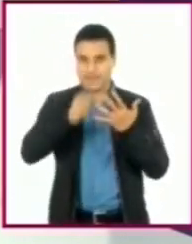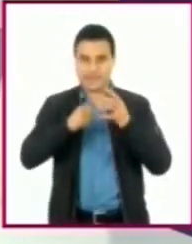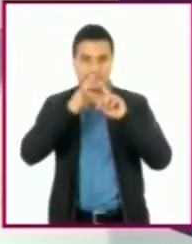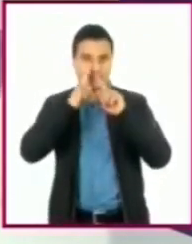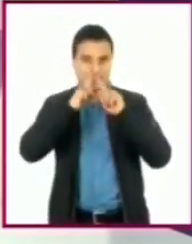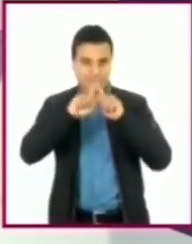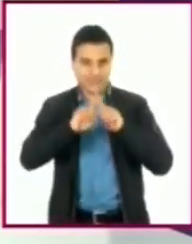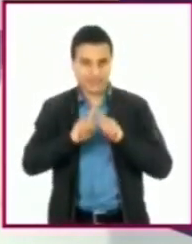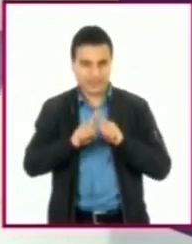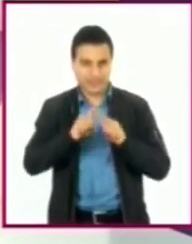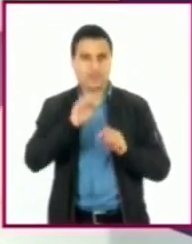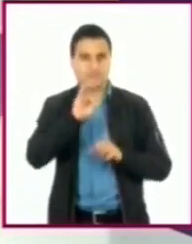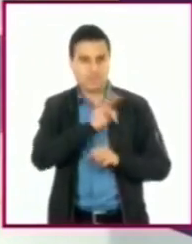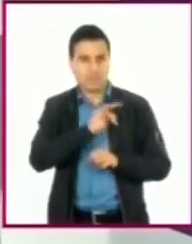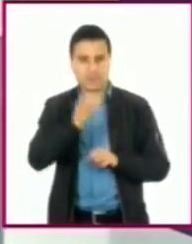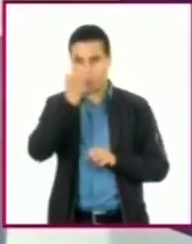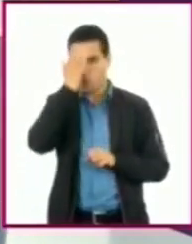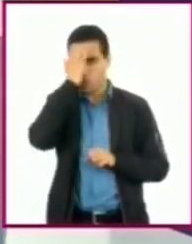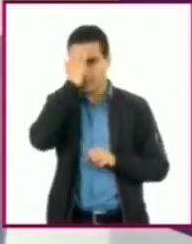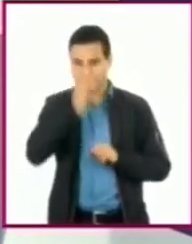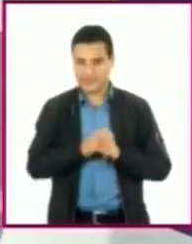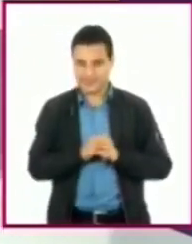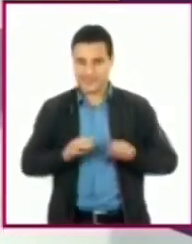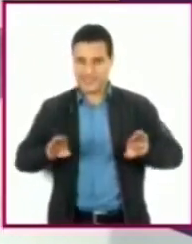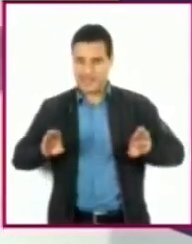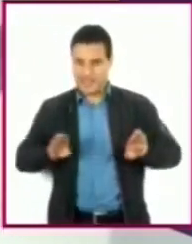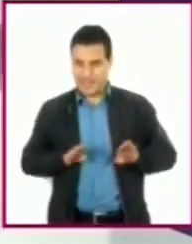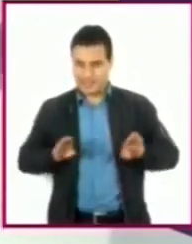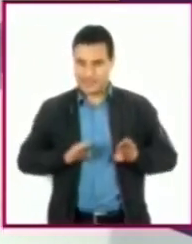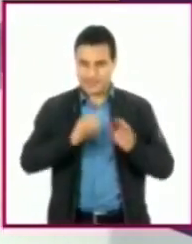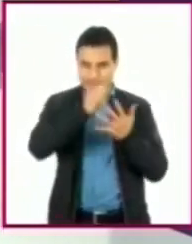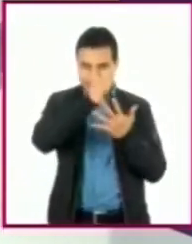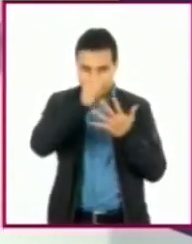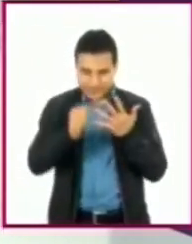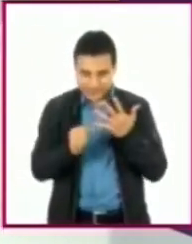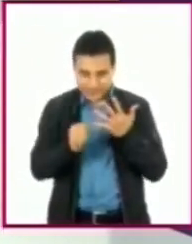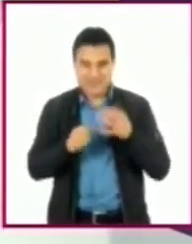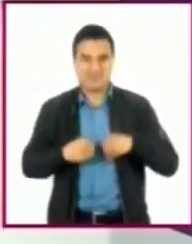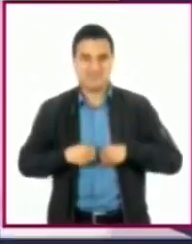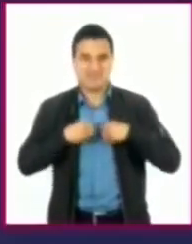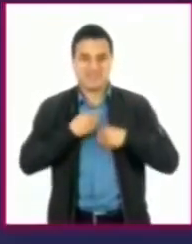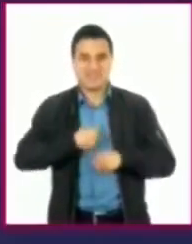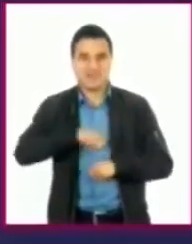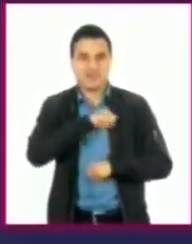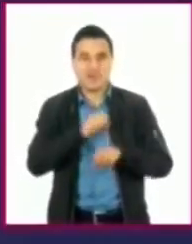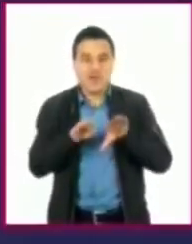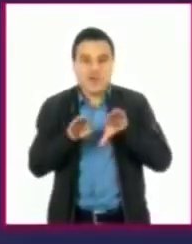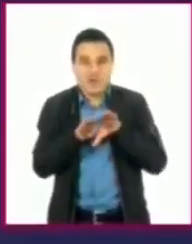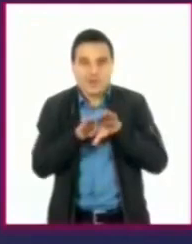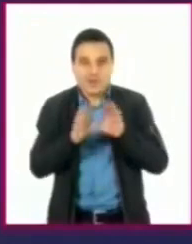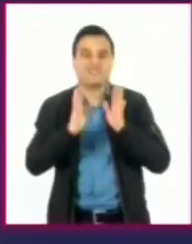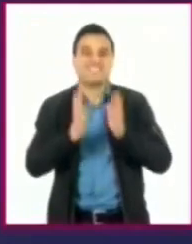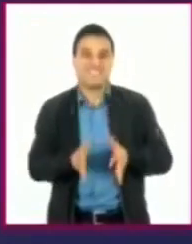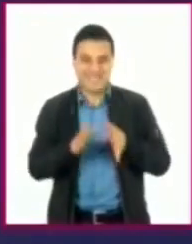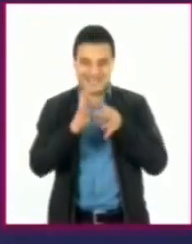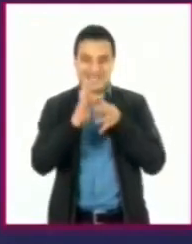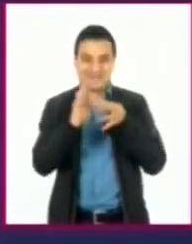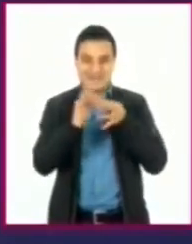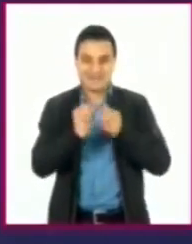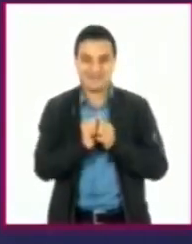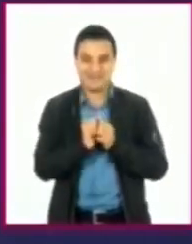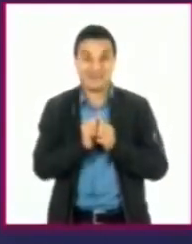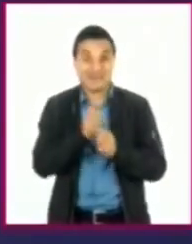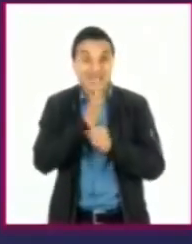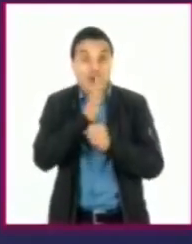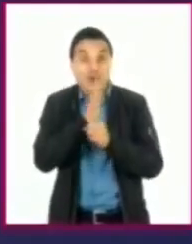cuáles son las características que debemos observar y poder tener para una vida saludable. Pues bien, en esta emisión vamos